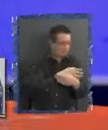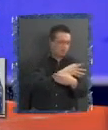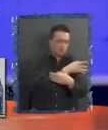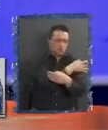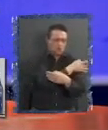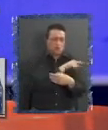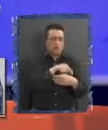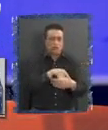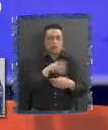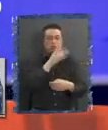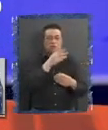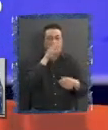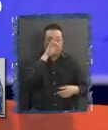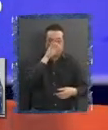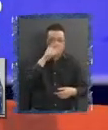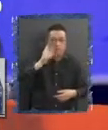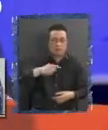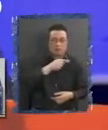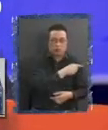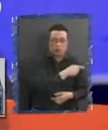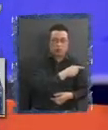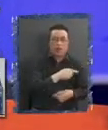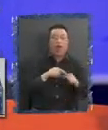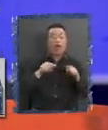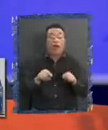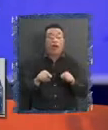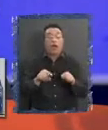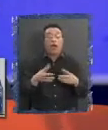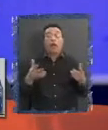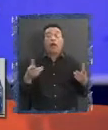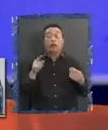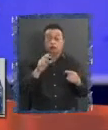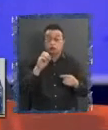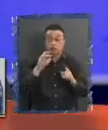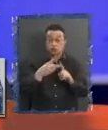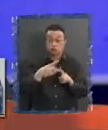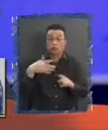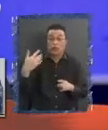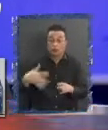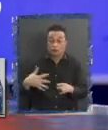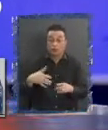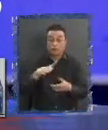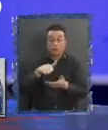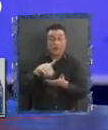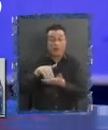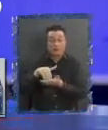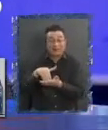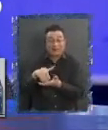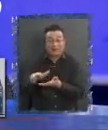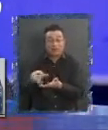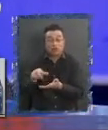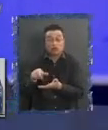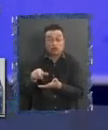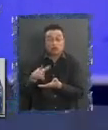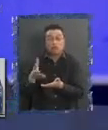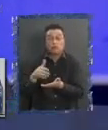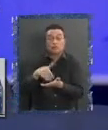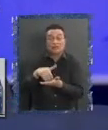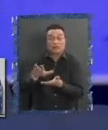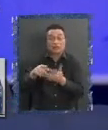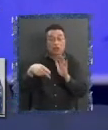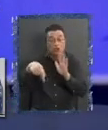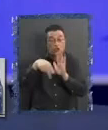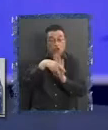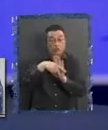constitución heredada de la dictadura. Y lo segundo que yo quisiera destacar es que en el rechazo de la norma sobre